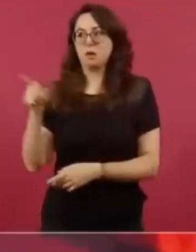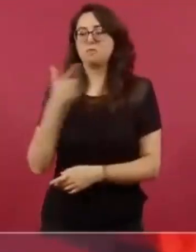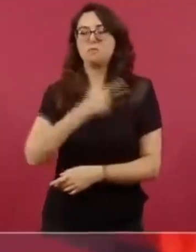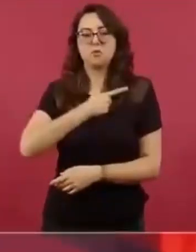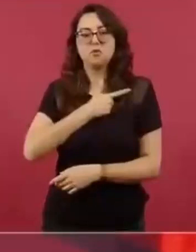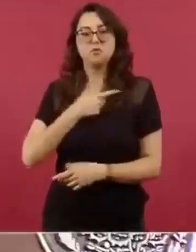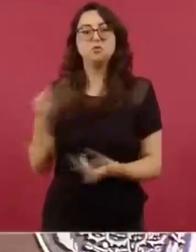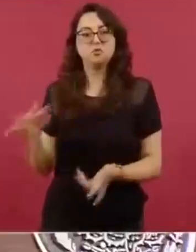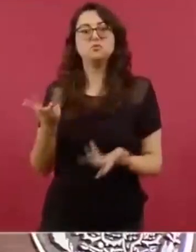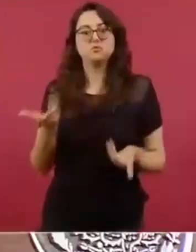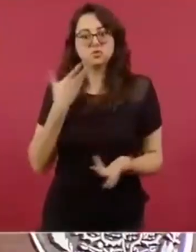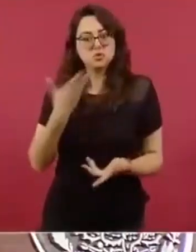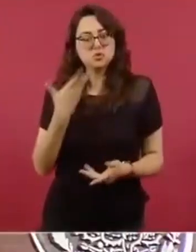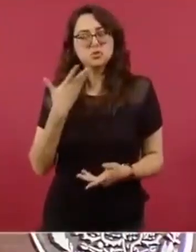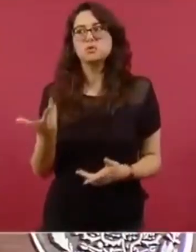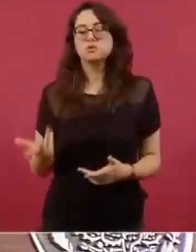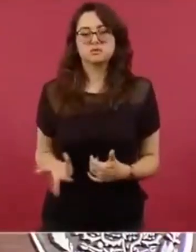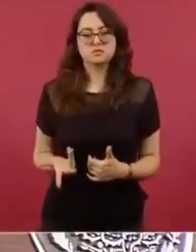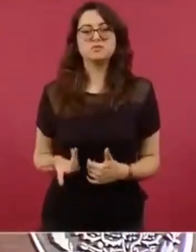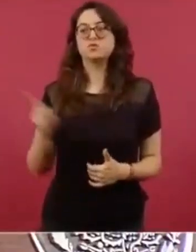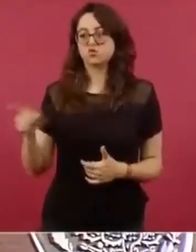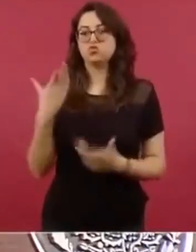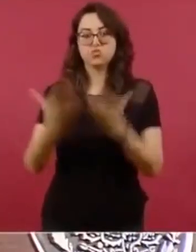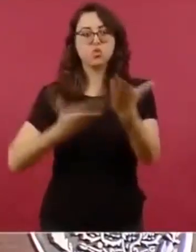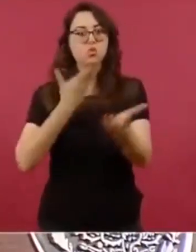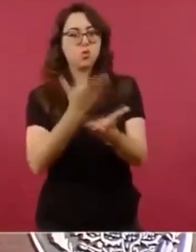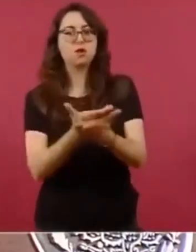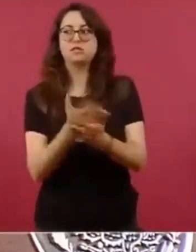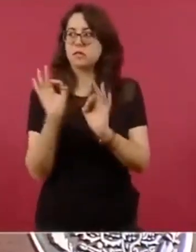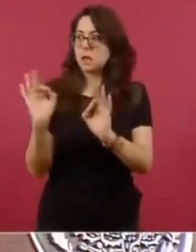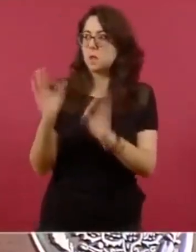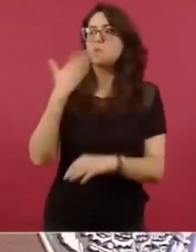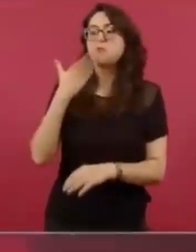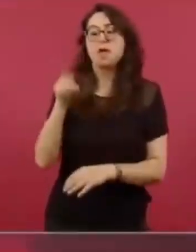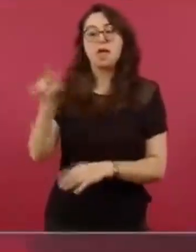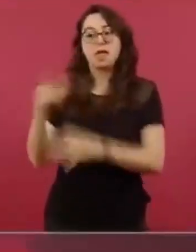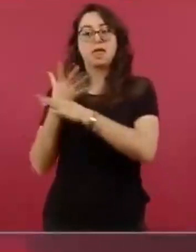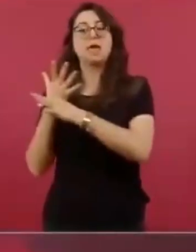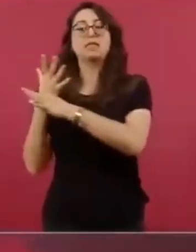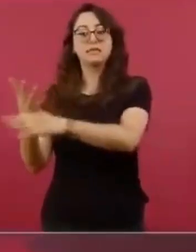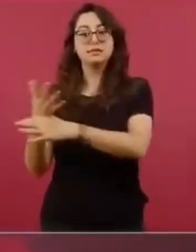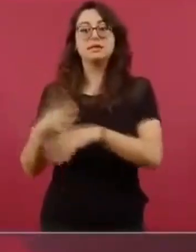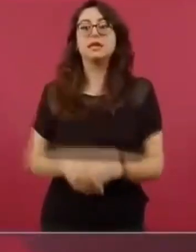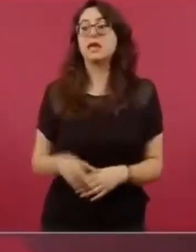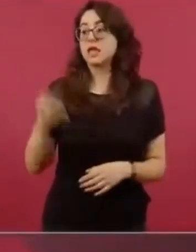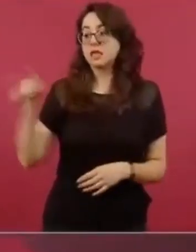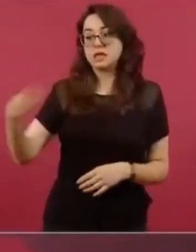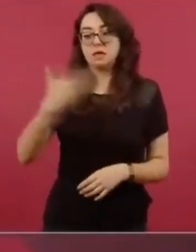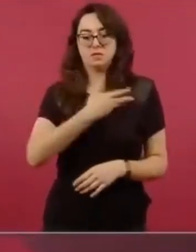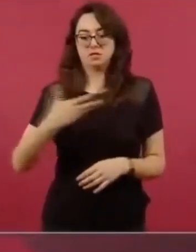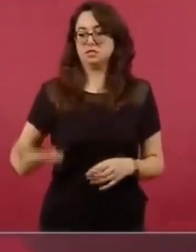es muy atractivo lo que propone, dice que si ella gana me va a meter a la cárcel,